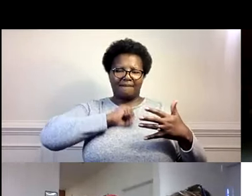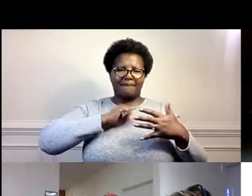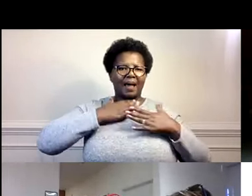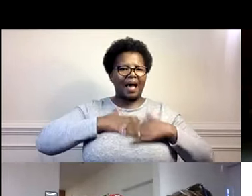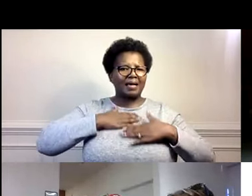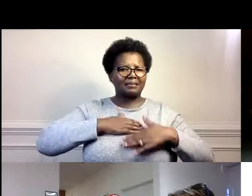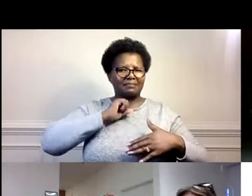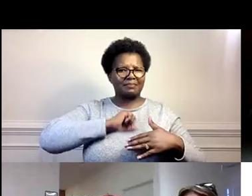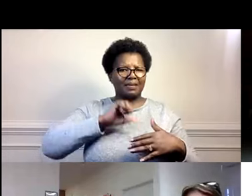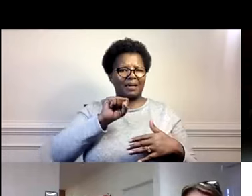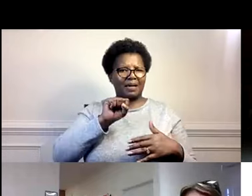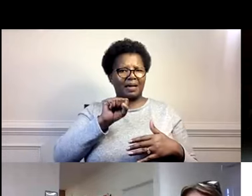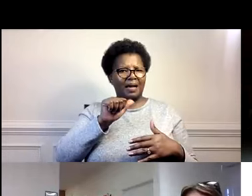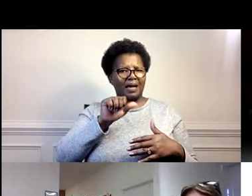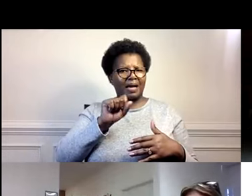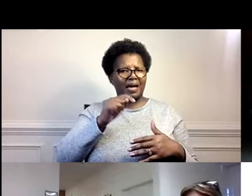asma, padezco de asma.